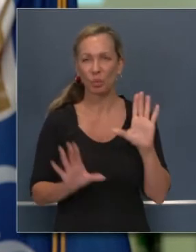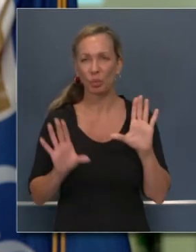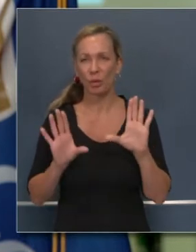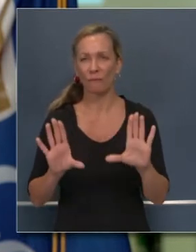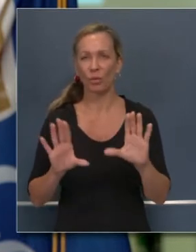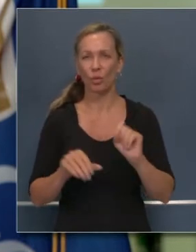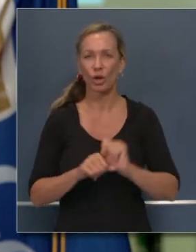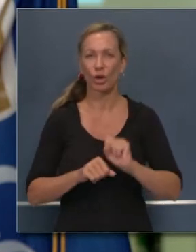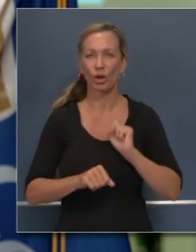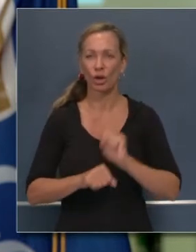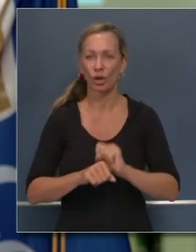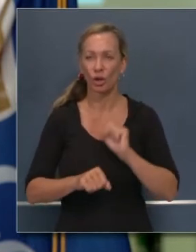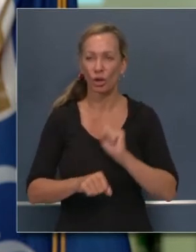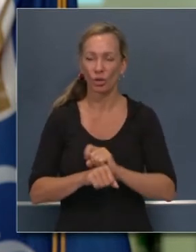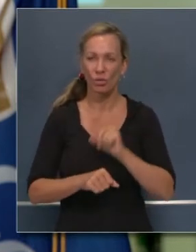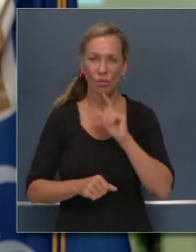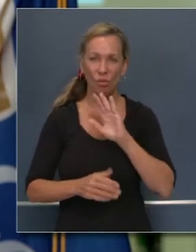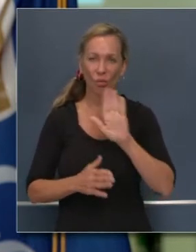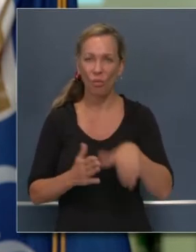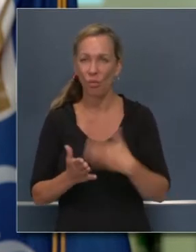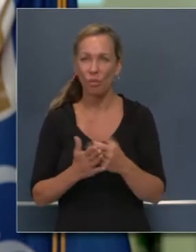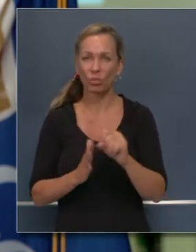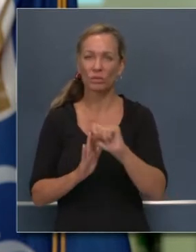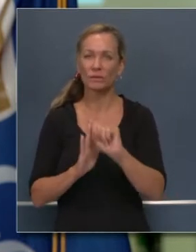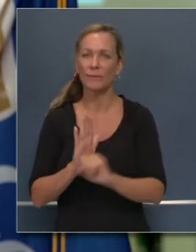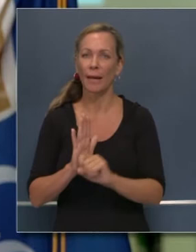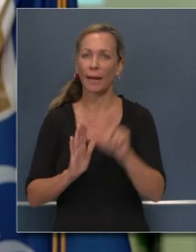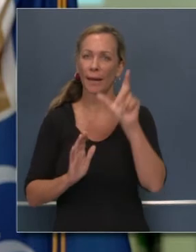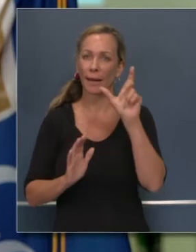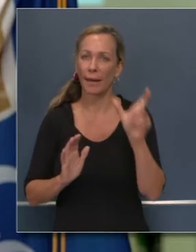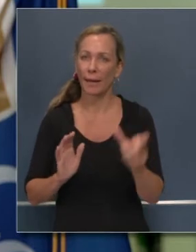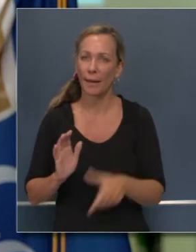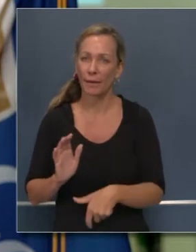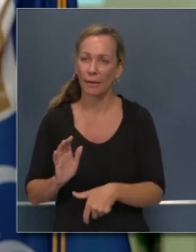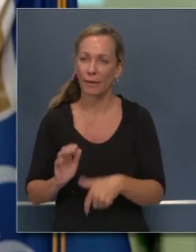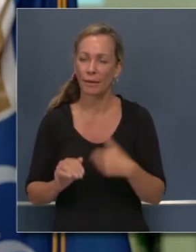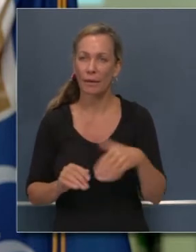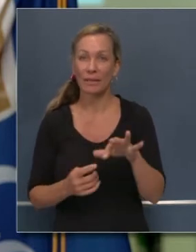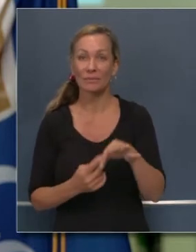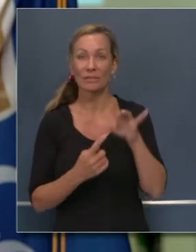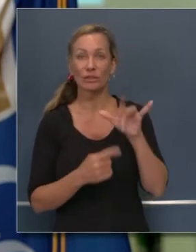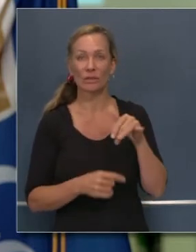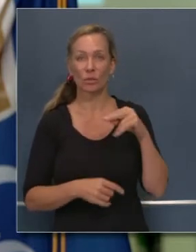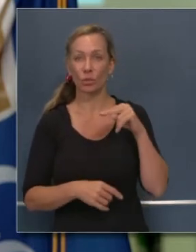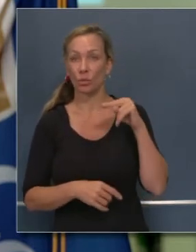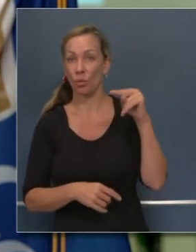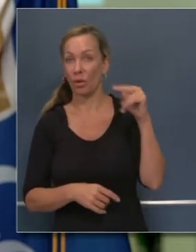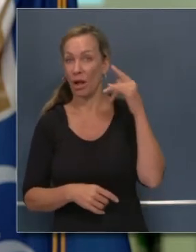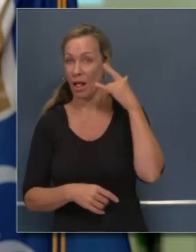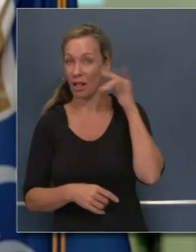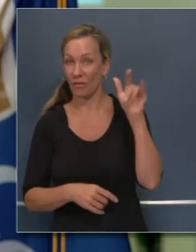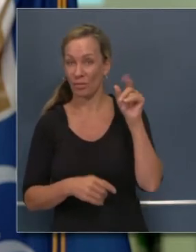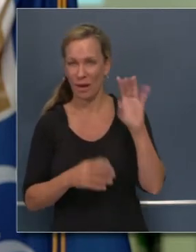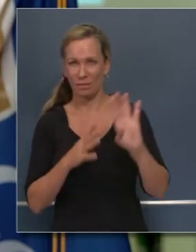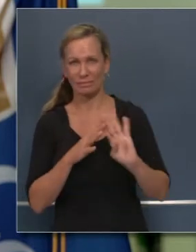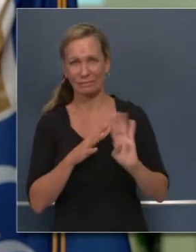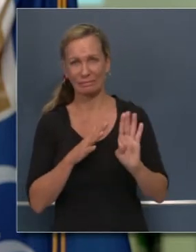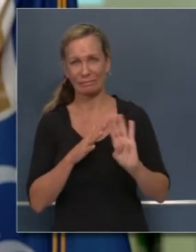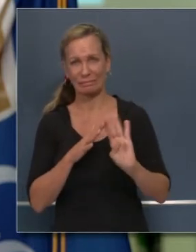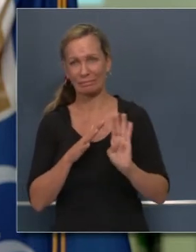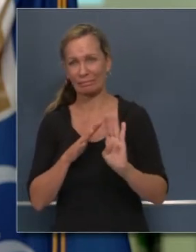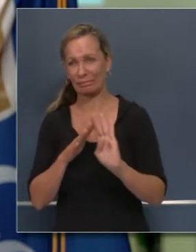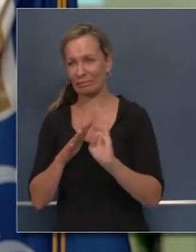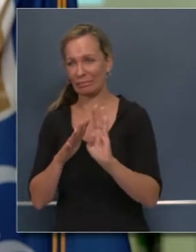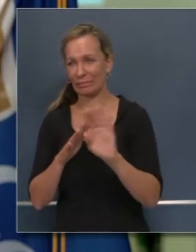en comunidades a lo largo del estado, particularmente en el norte de California, California con las evacuaciones. Yo quiero